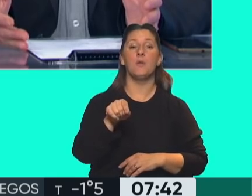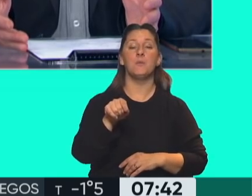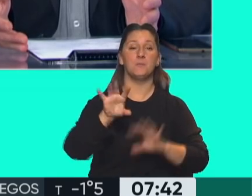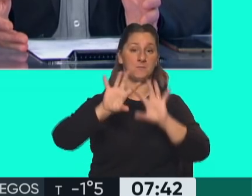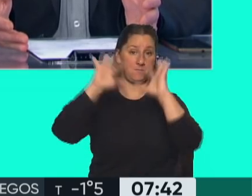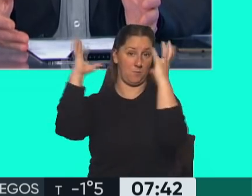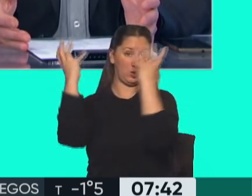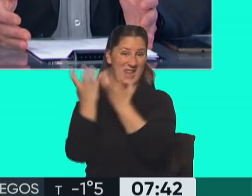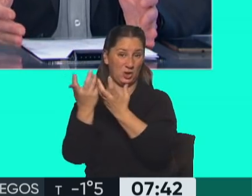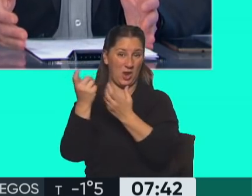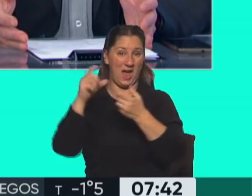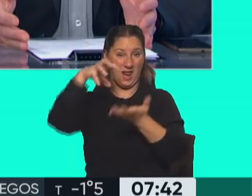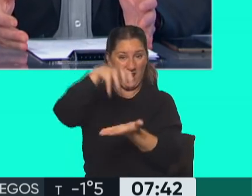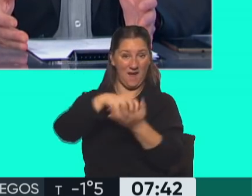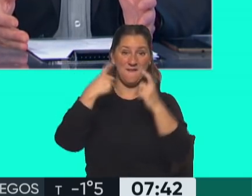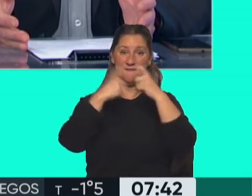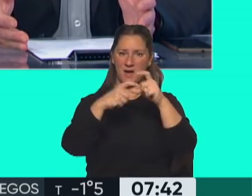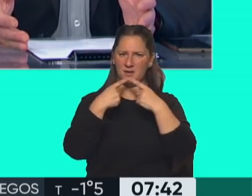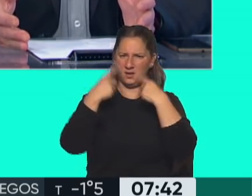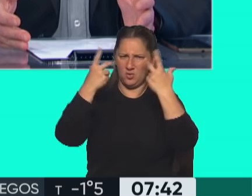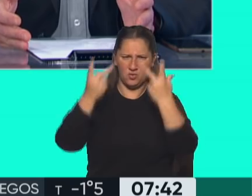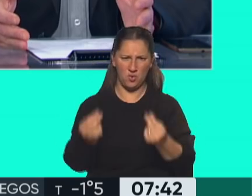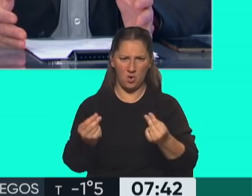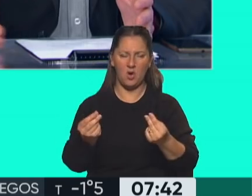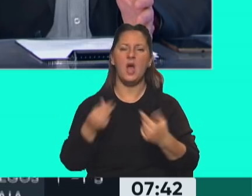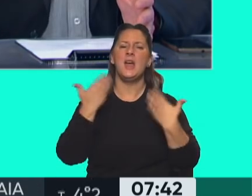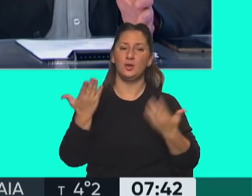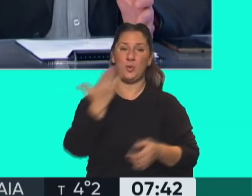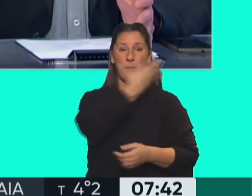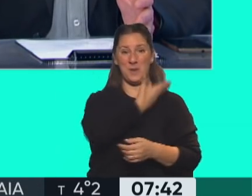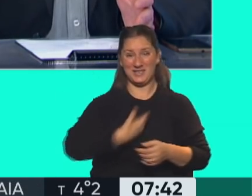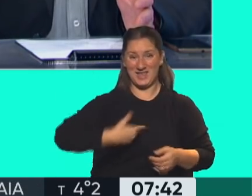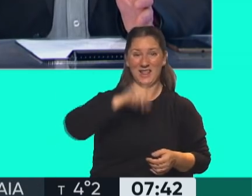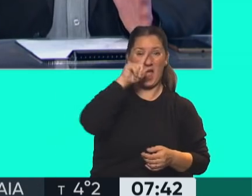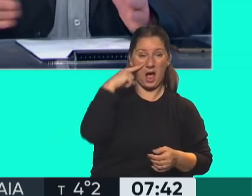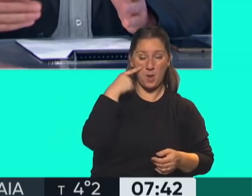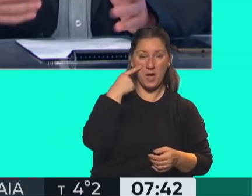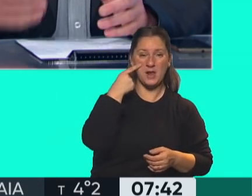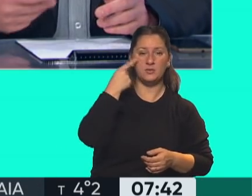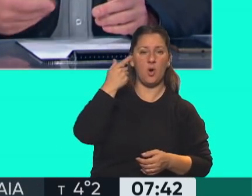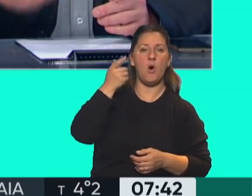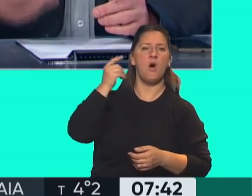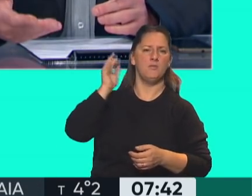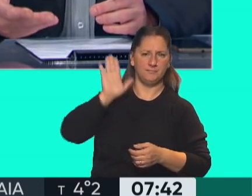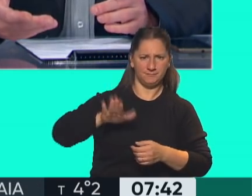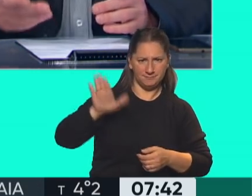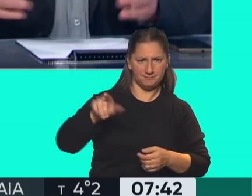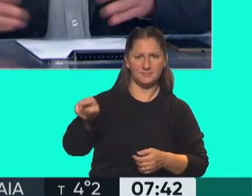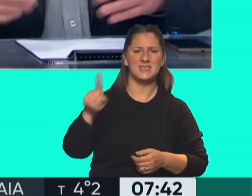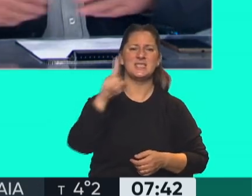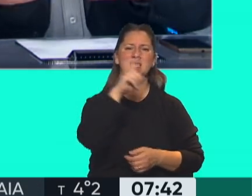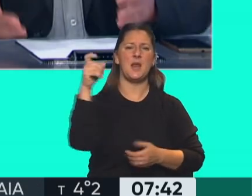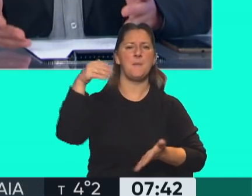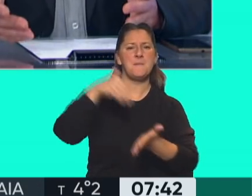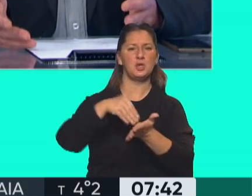multinacional Pfizer y originó una demanda que le entabló el presidente Alberto Fernández por la suma de 100 millones de